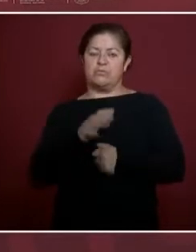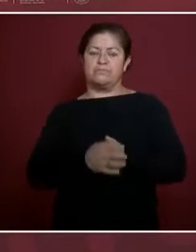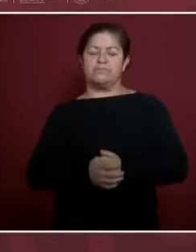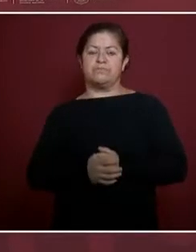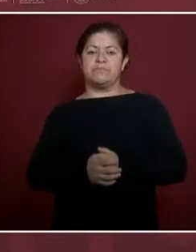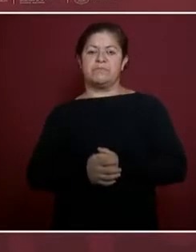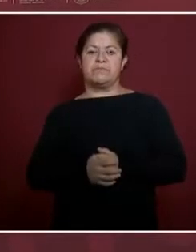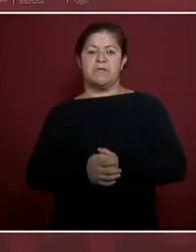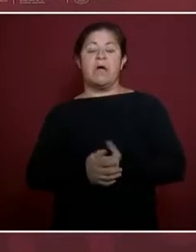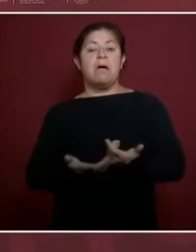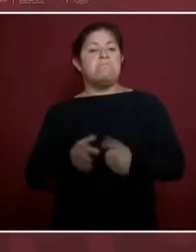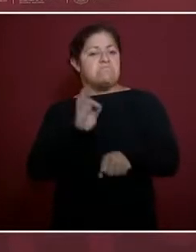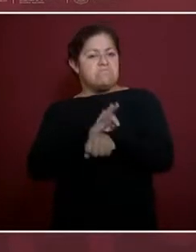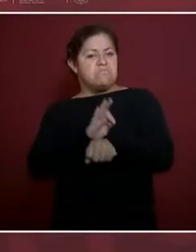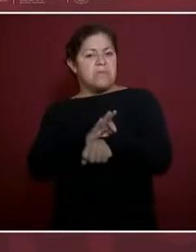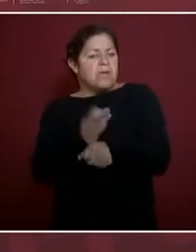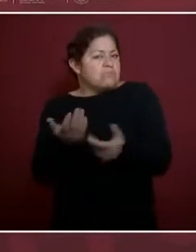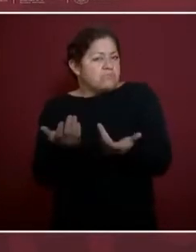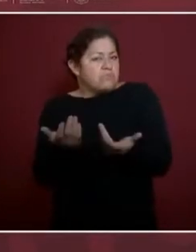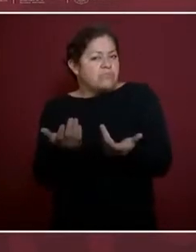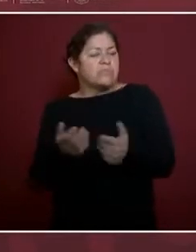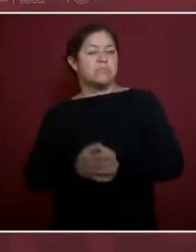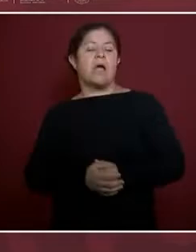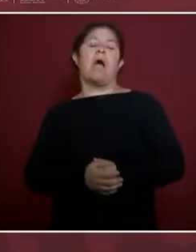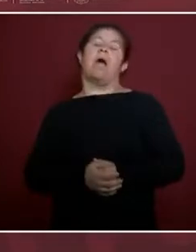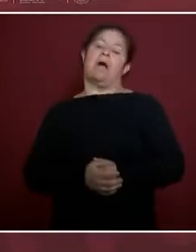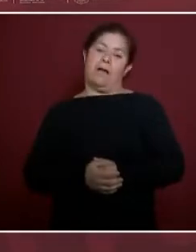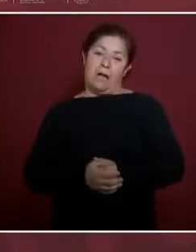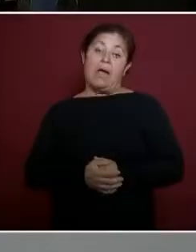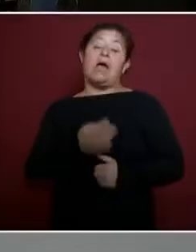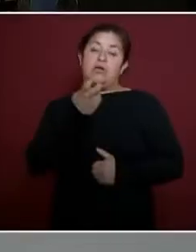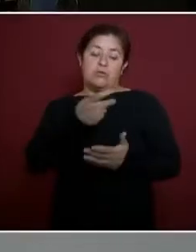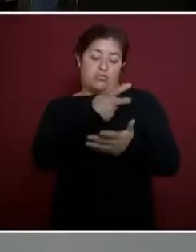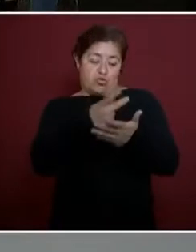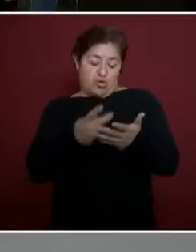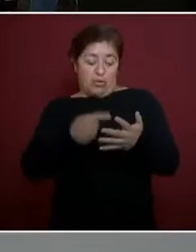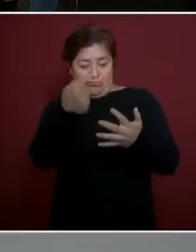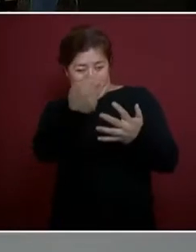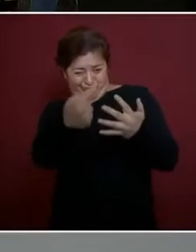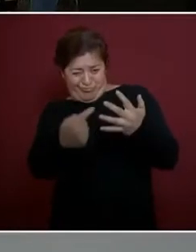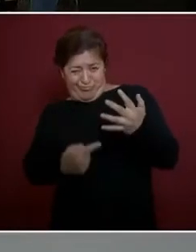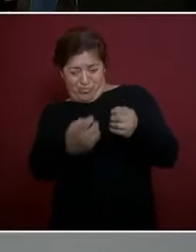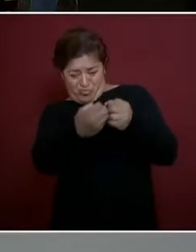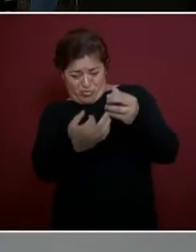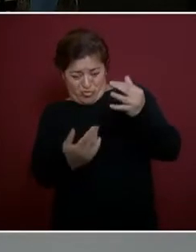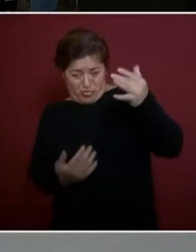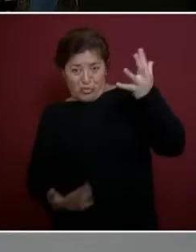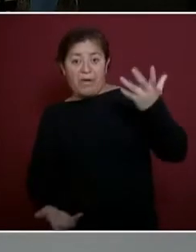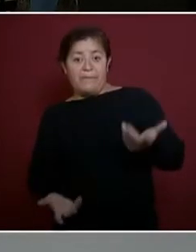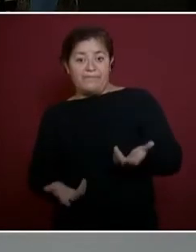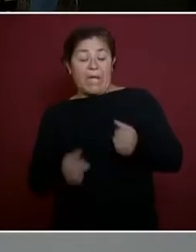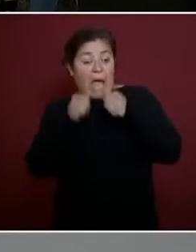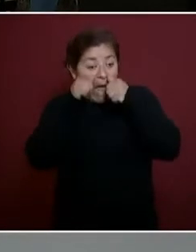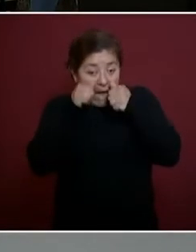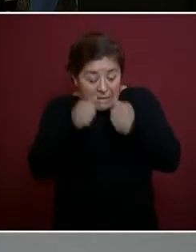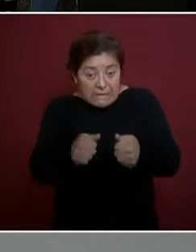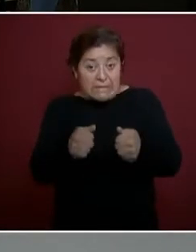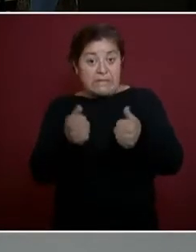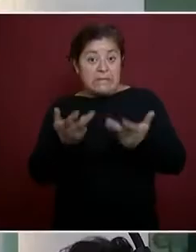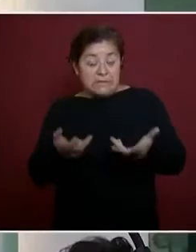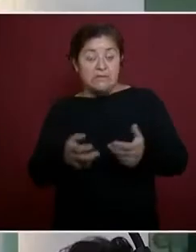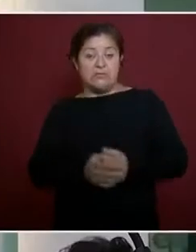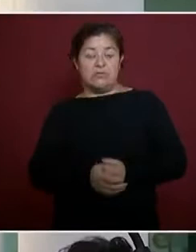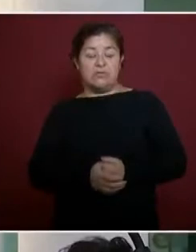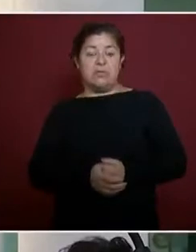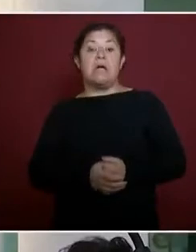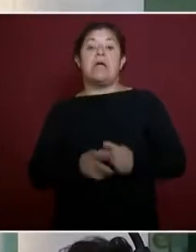¿Cómo defendemos la economía popular? Pues con todos estos programas, con la pensión que va a ir